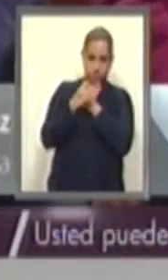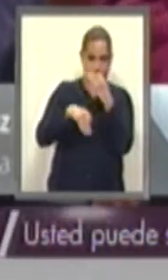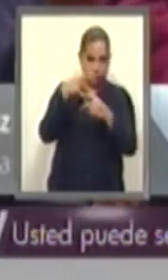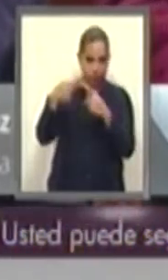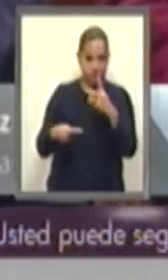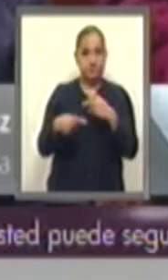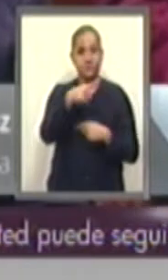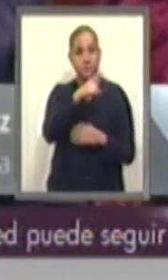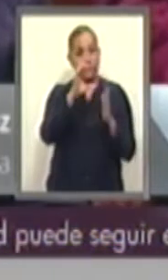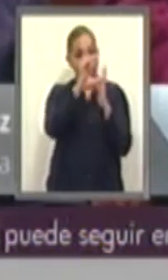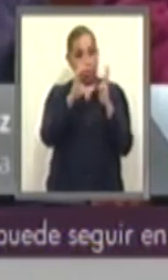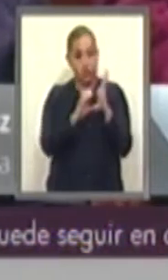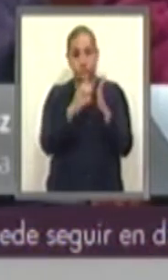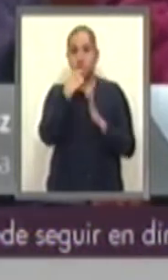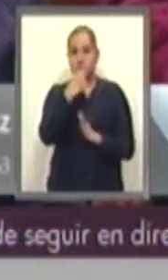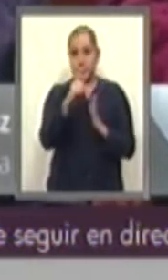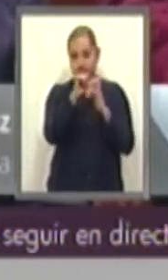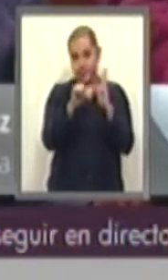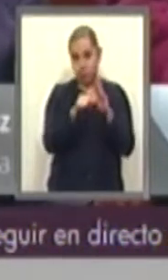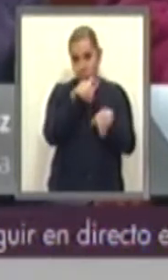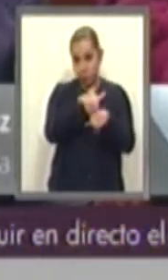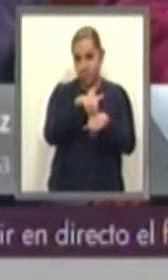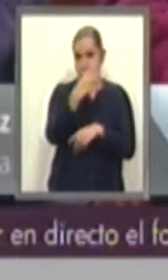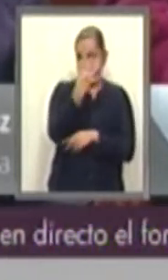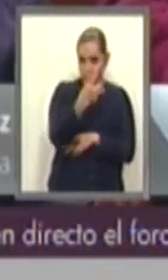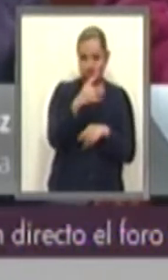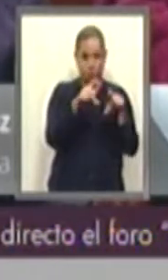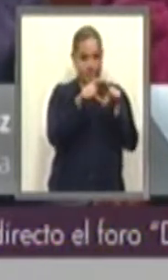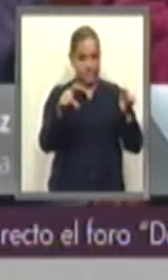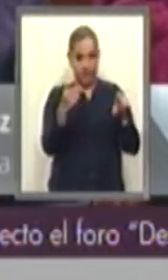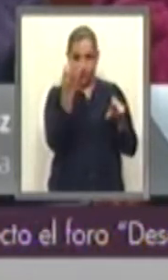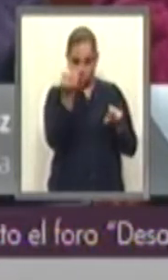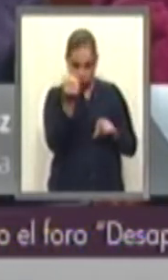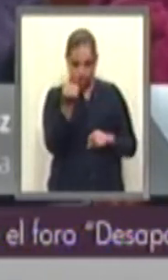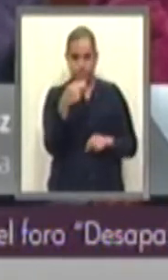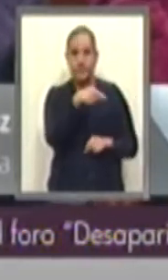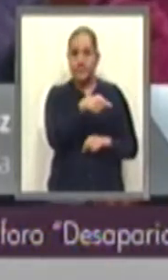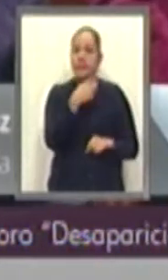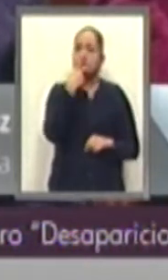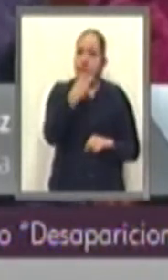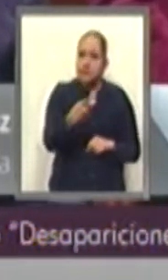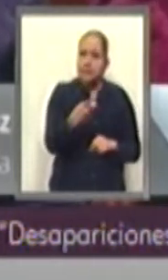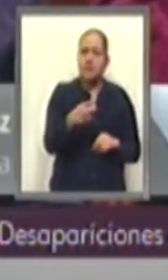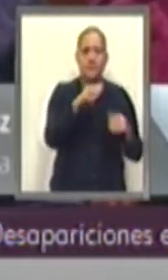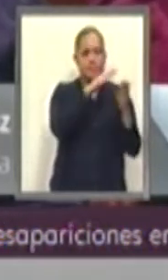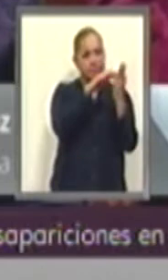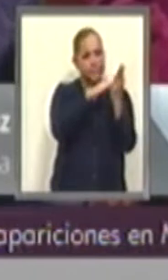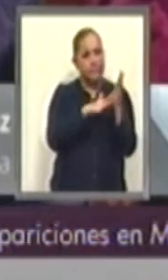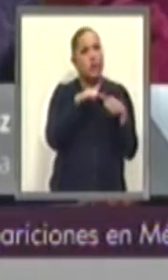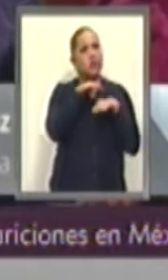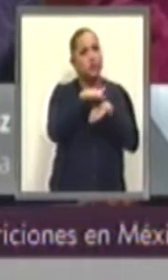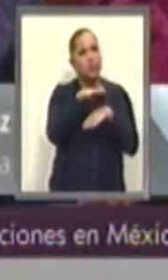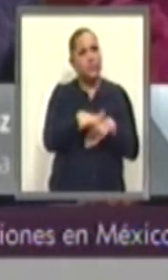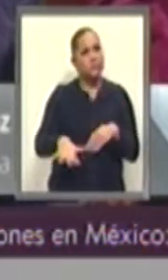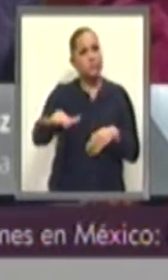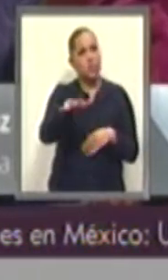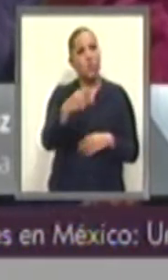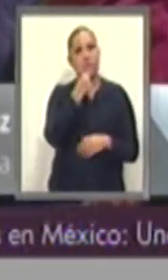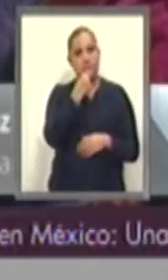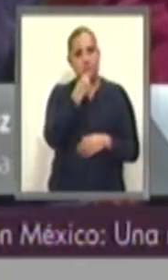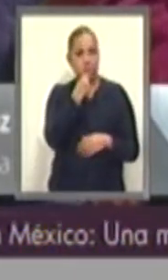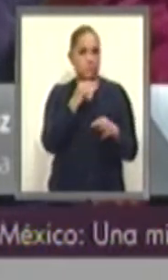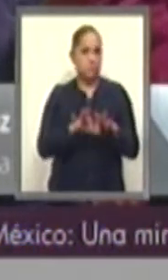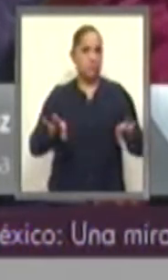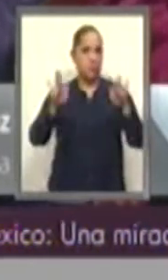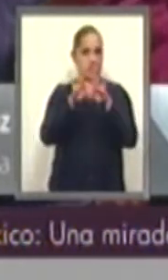consagra en su artículo cuarto, párrafo noveno, el principio del interés superior de la niñez como uno de los ejes